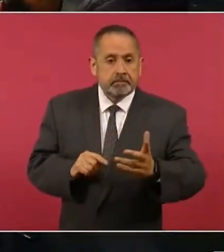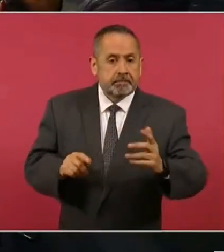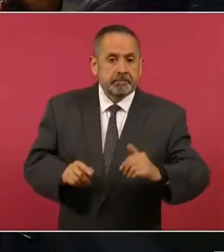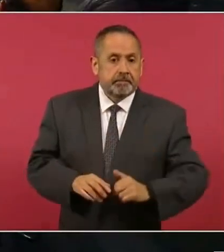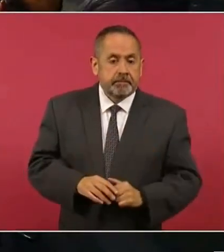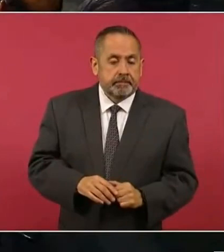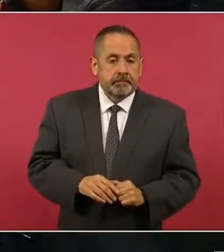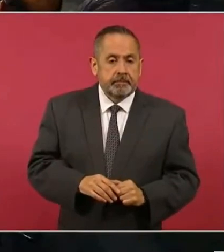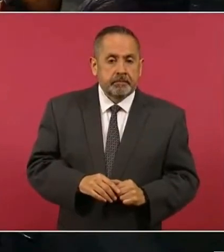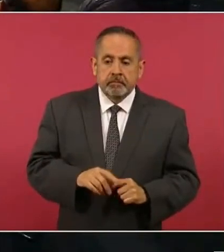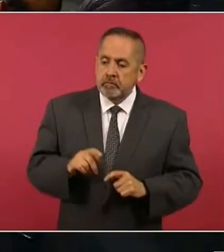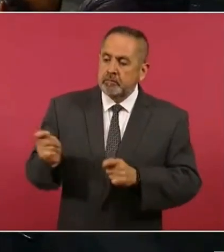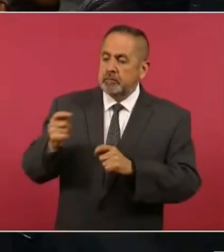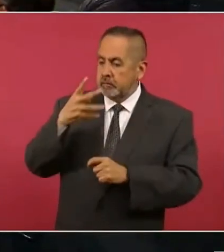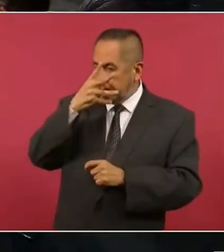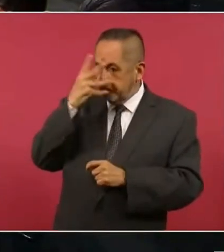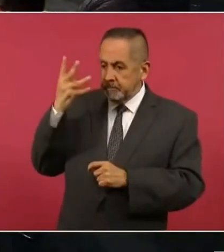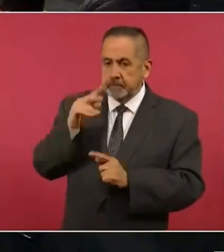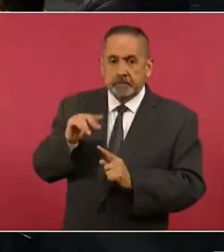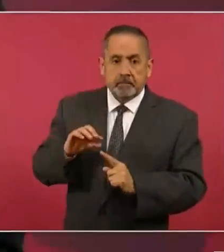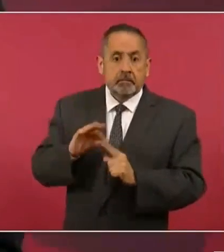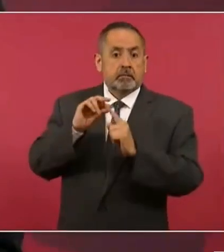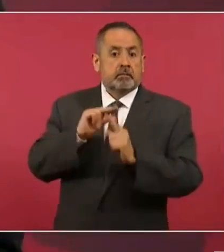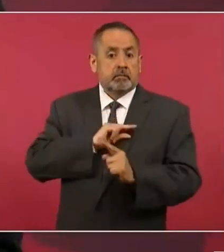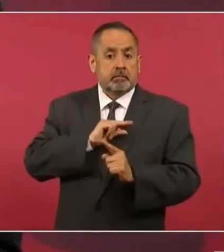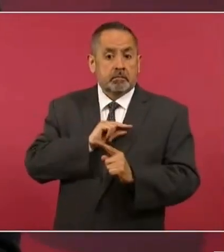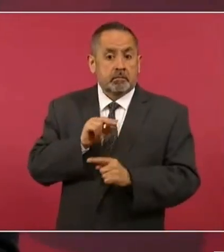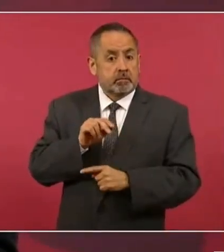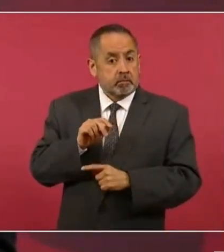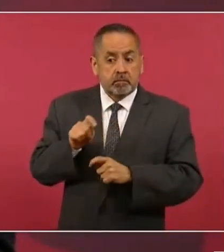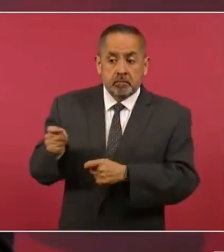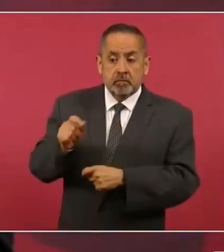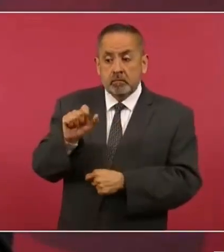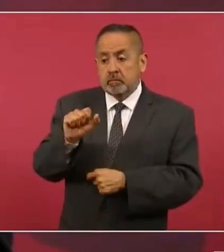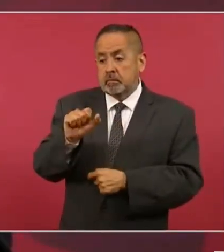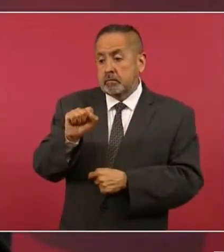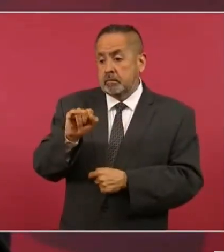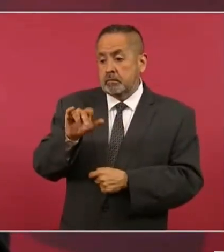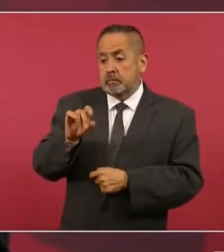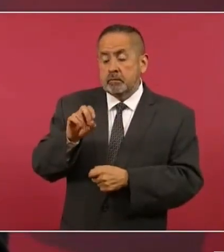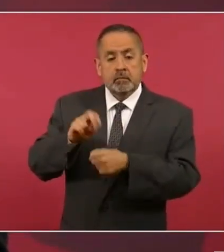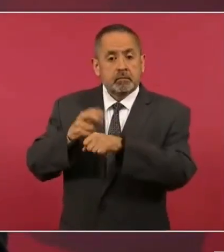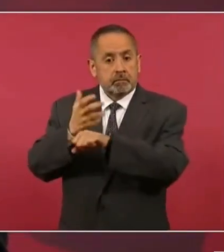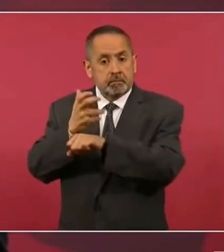una visa especial como asilado en Estados Unidos,